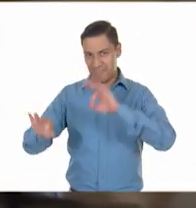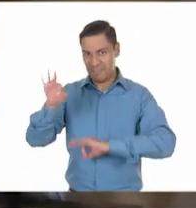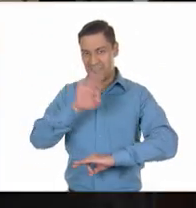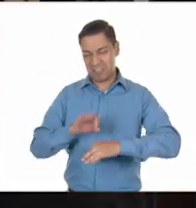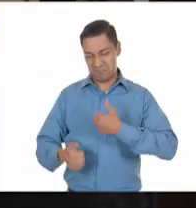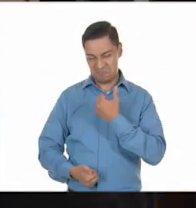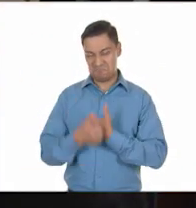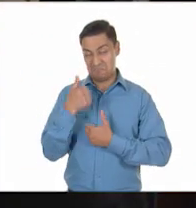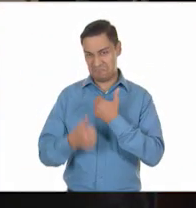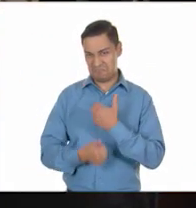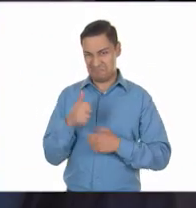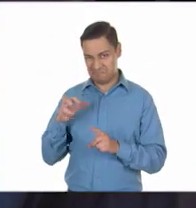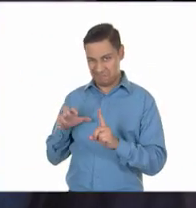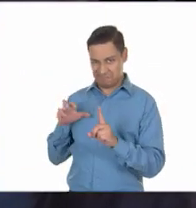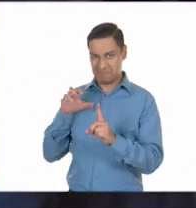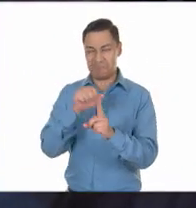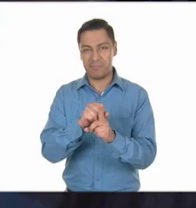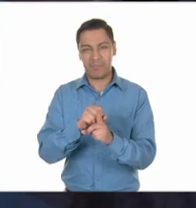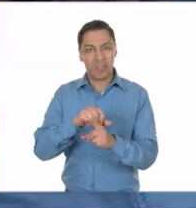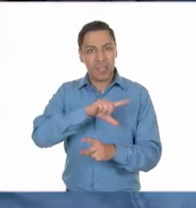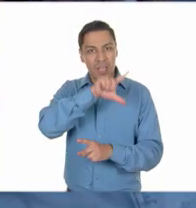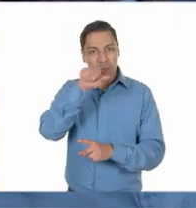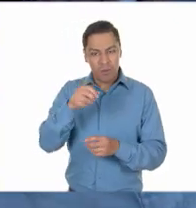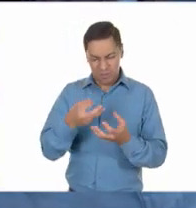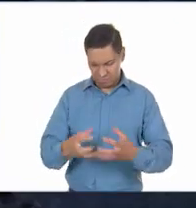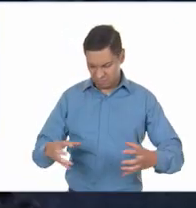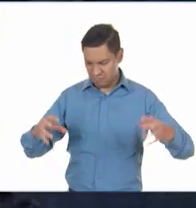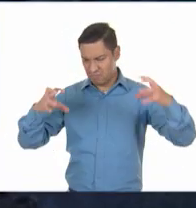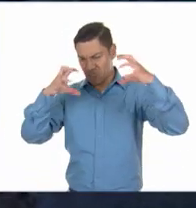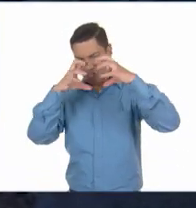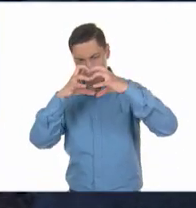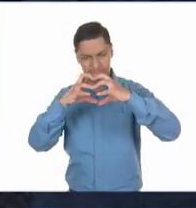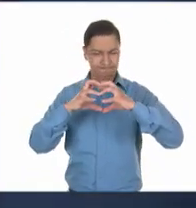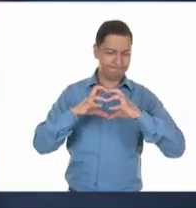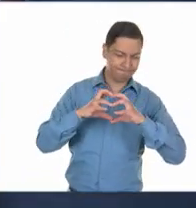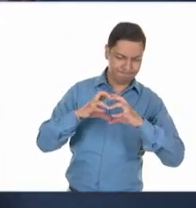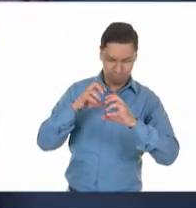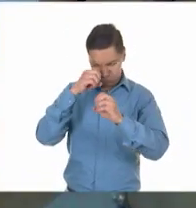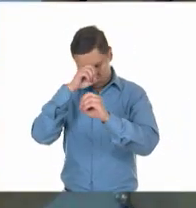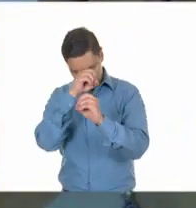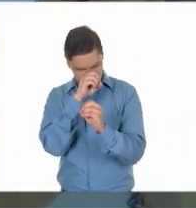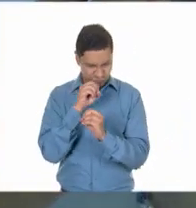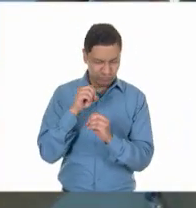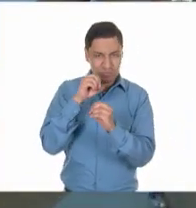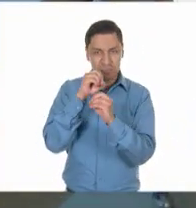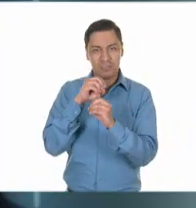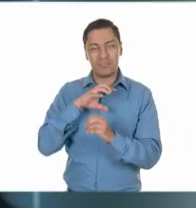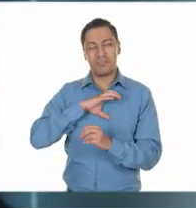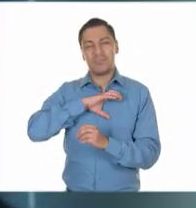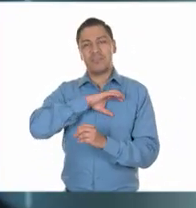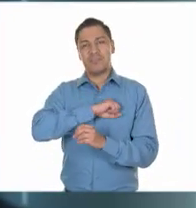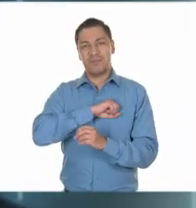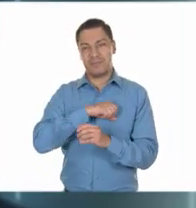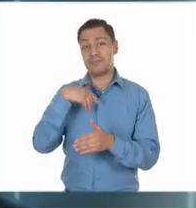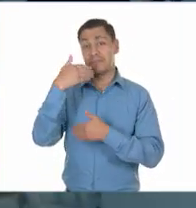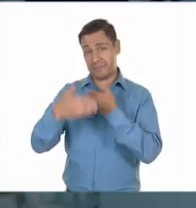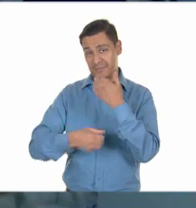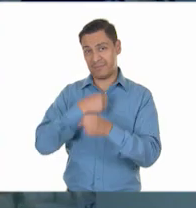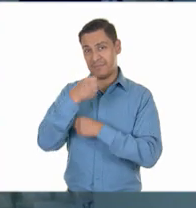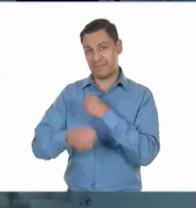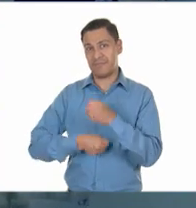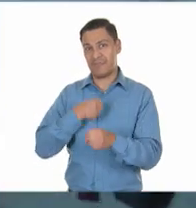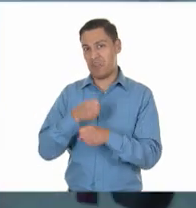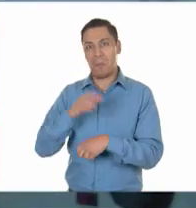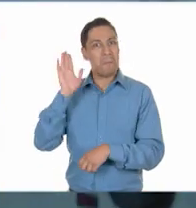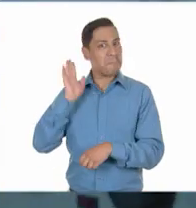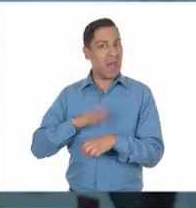reto. Y entender cómo funcionaba nuestra Tierra se convirtió en mi pasión. Después de muchos años, sigo trabajando en